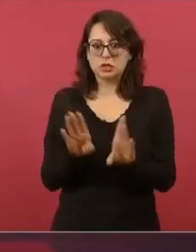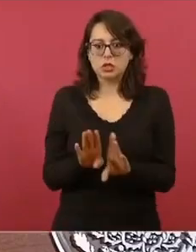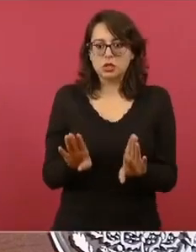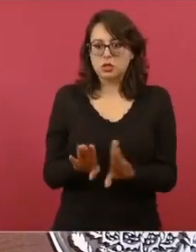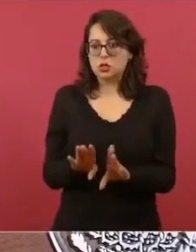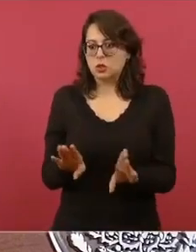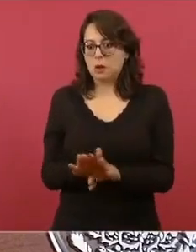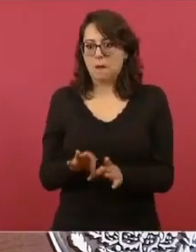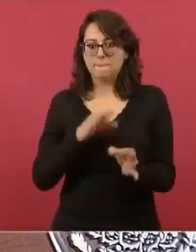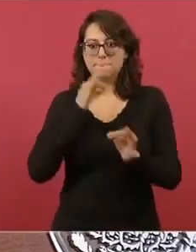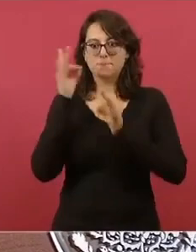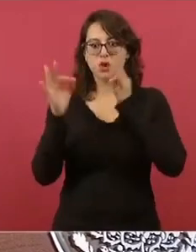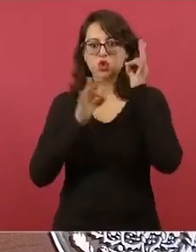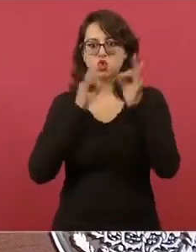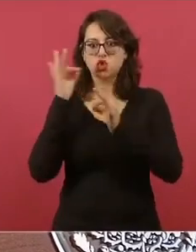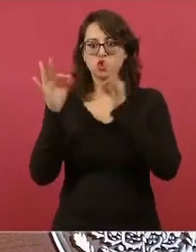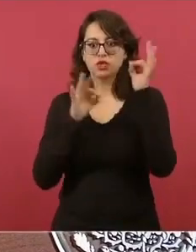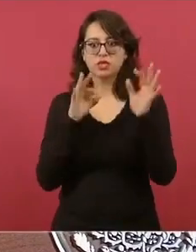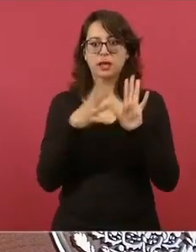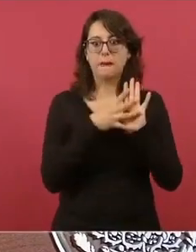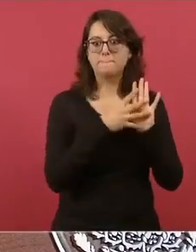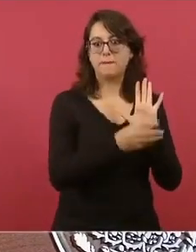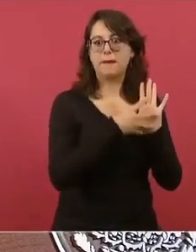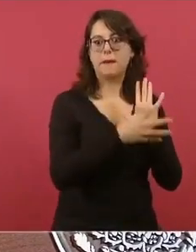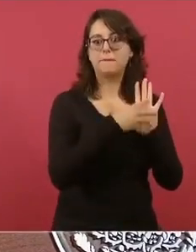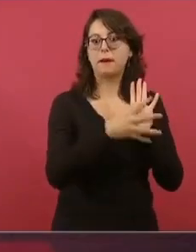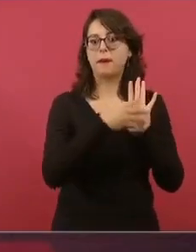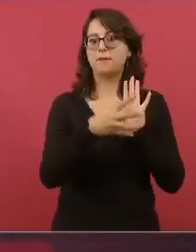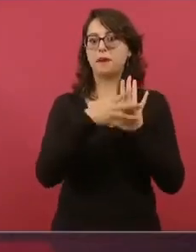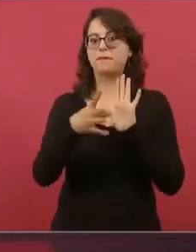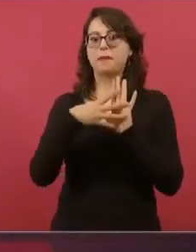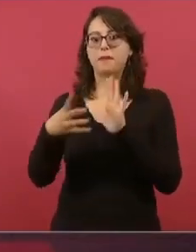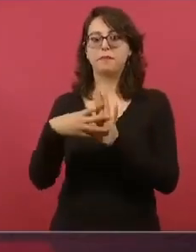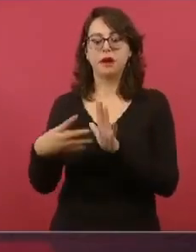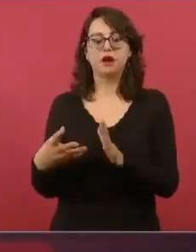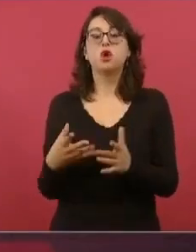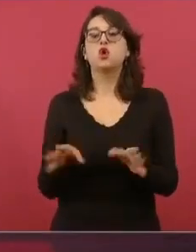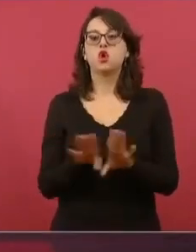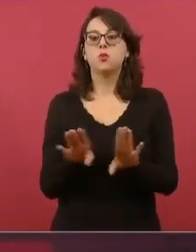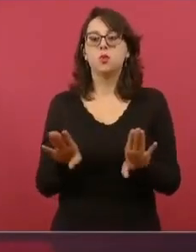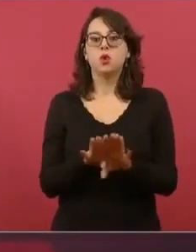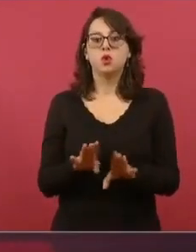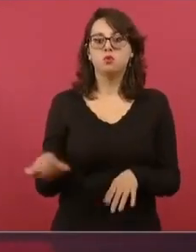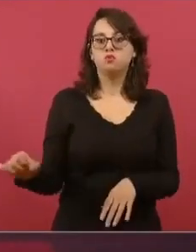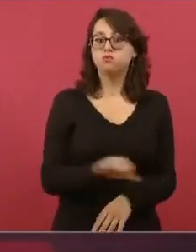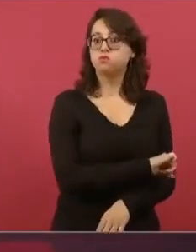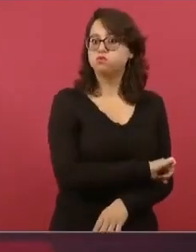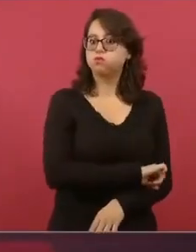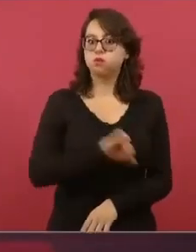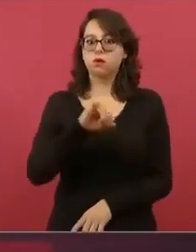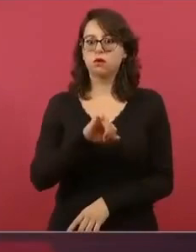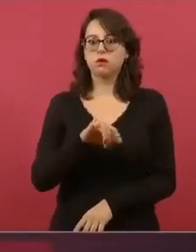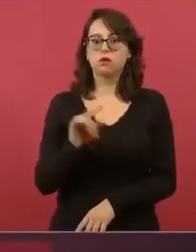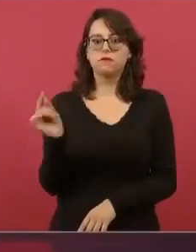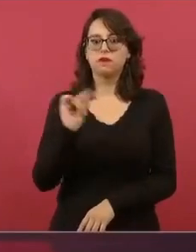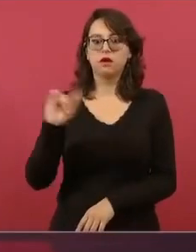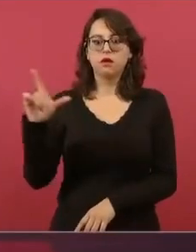cómo le llaman a eso cuando ponen en primer sitio una noticia, trending tope,